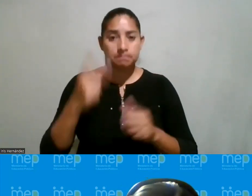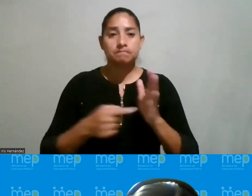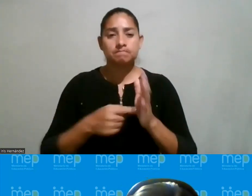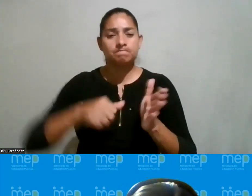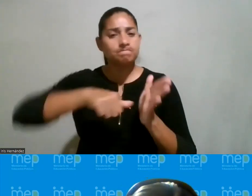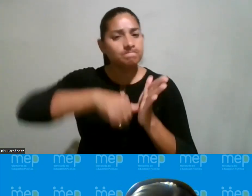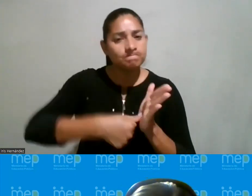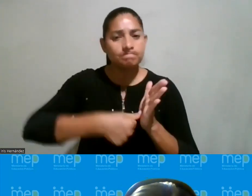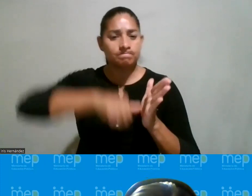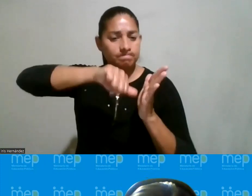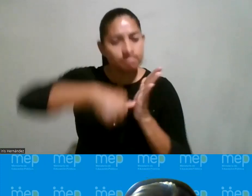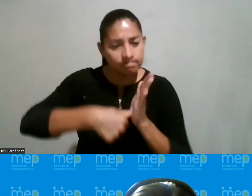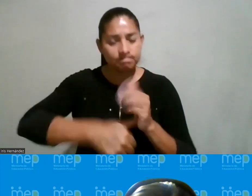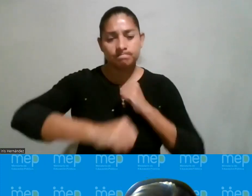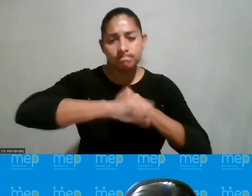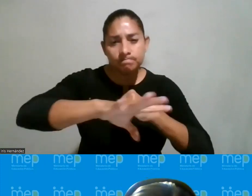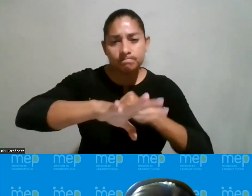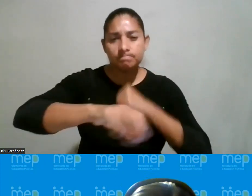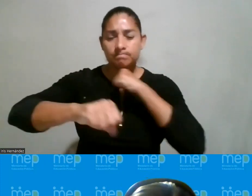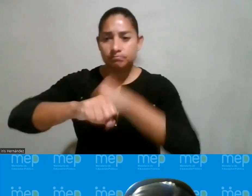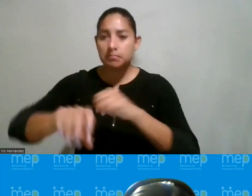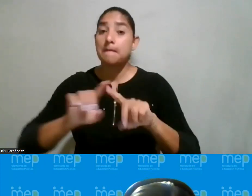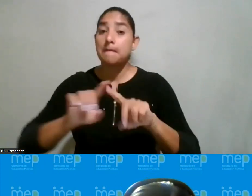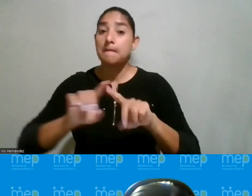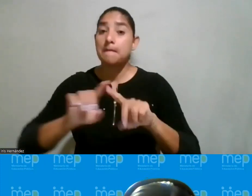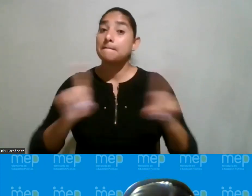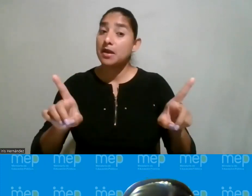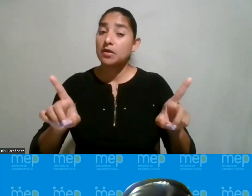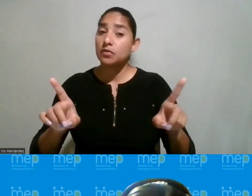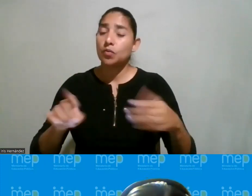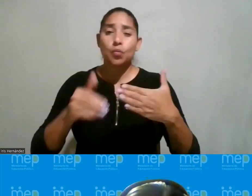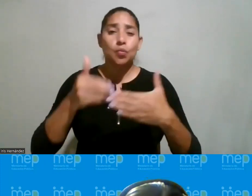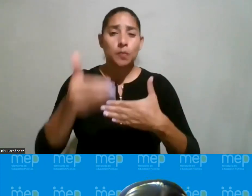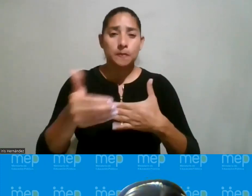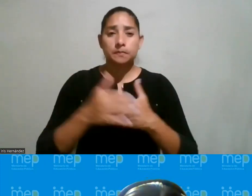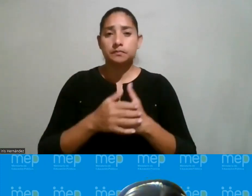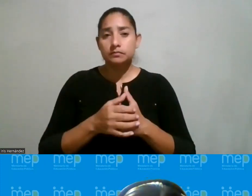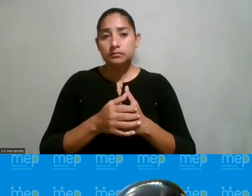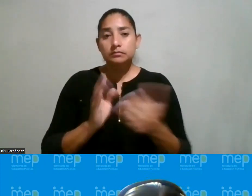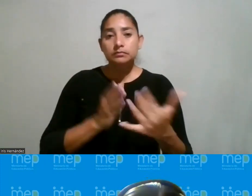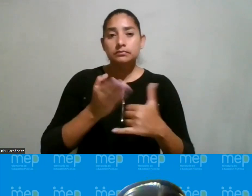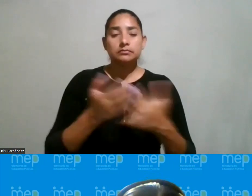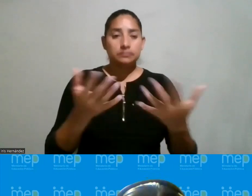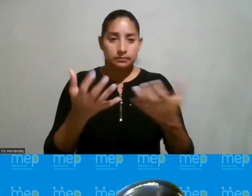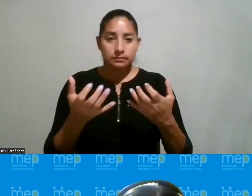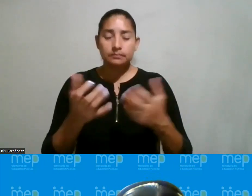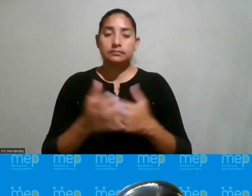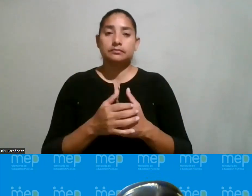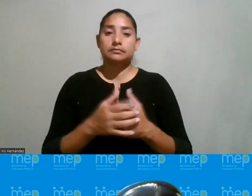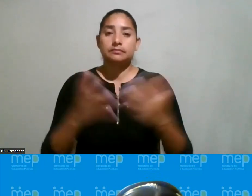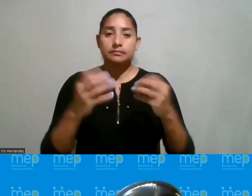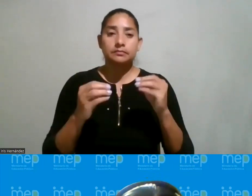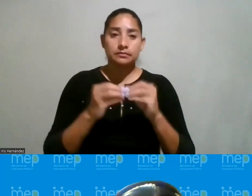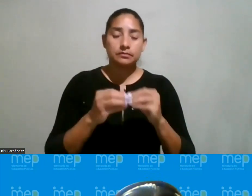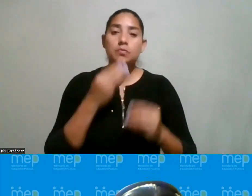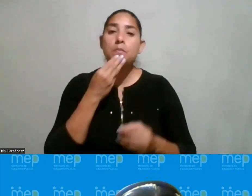en ese tipo de campañas y menos en la siguiente yo creo que logramos más atraer con logramos atraer más con